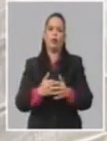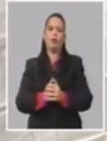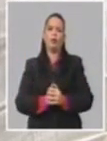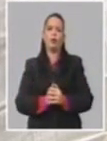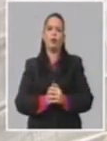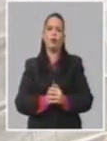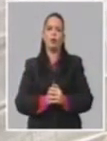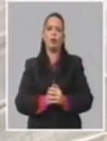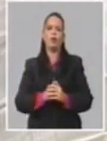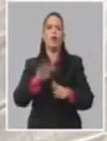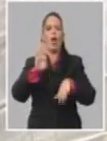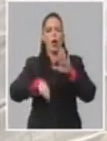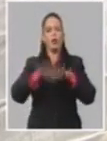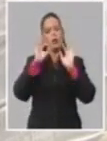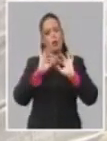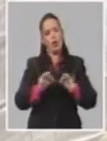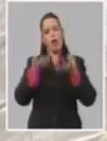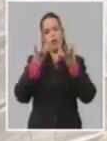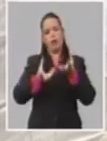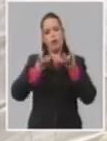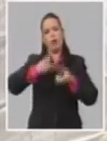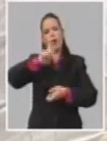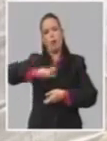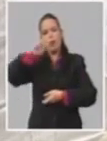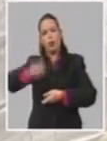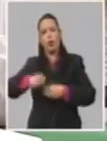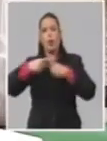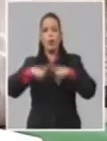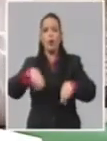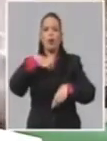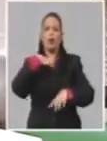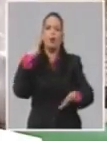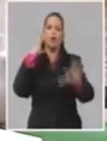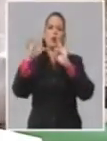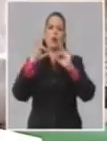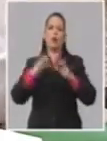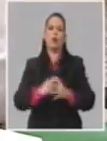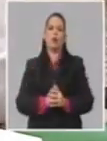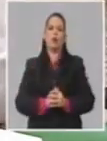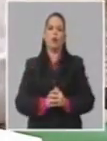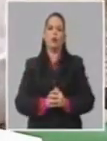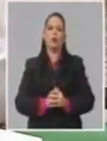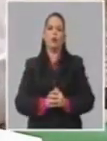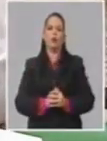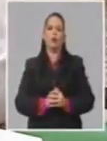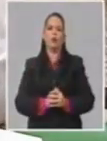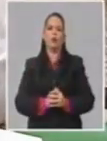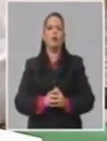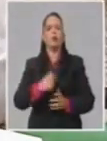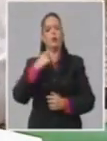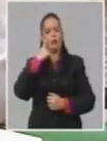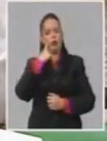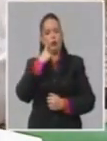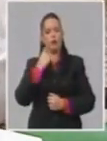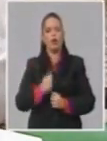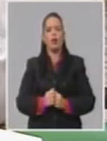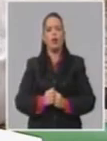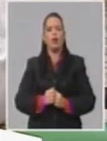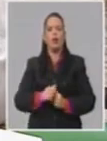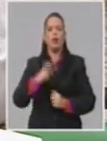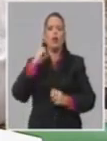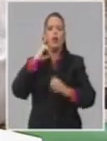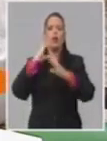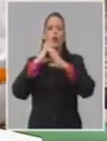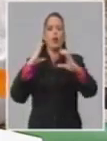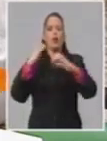a veces tumultuosa, pues sea lo más segura posible? Sí, Randy. A la transportación urbana, nosotros